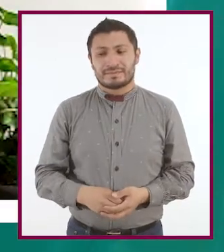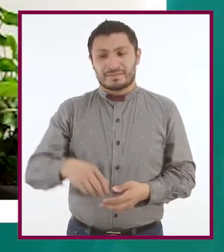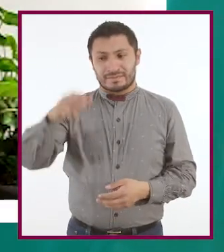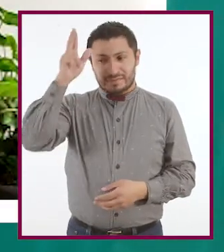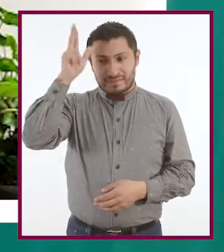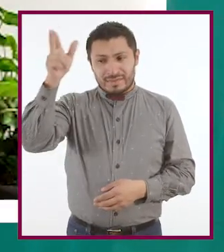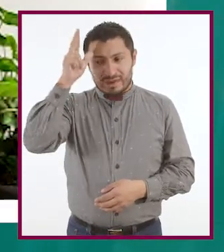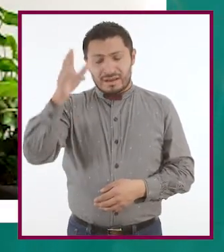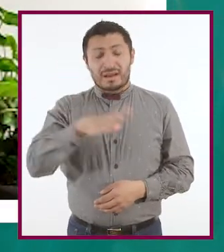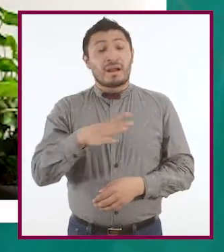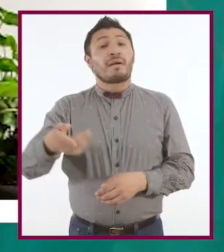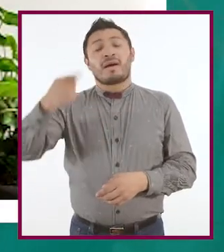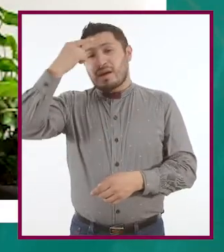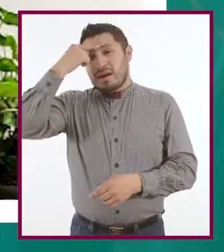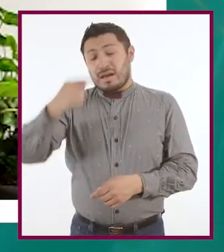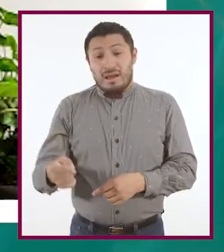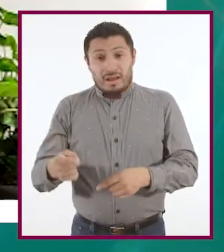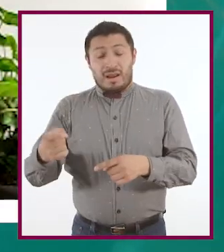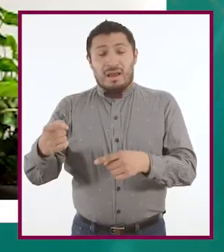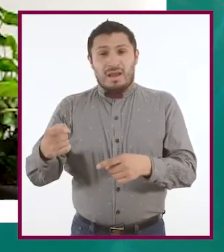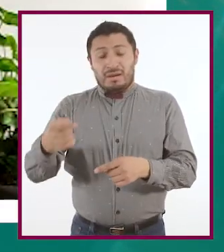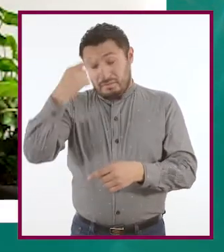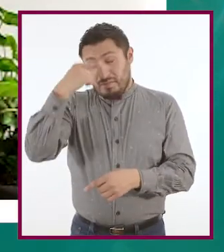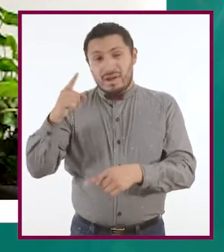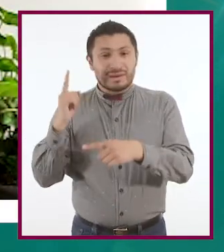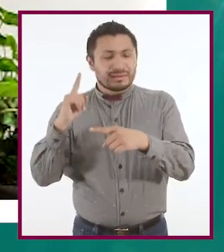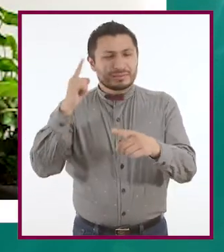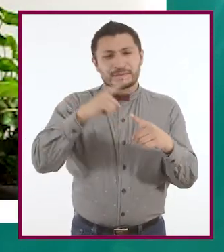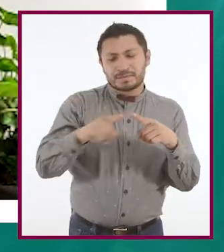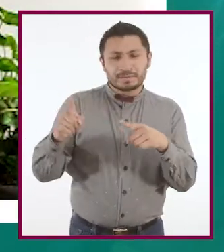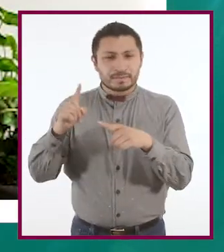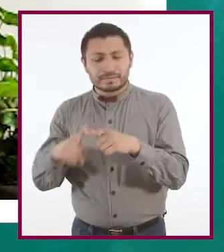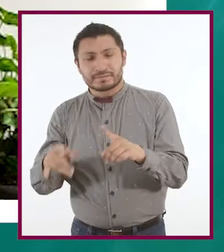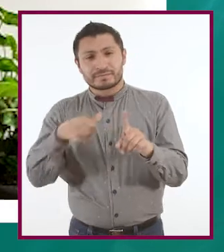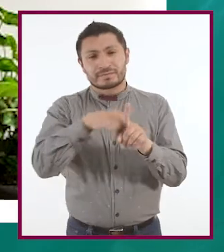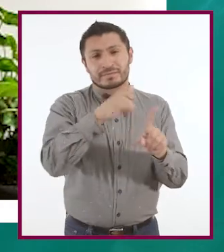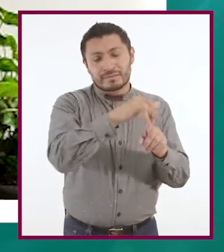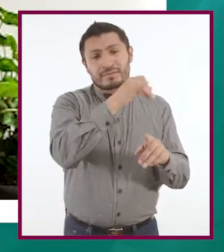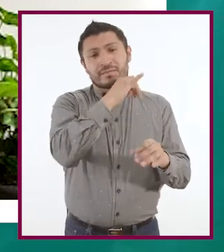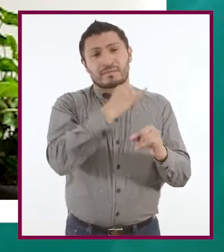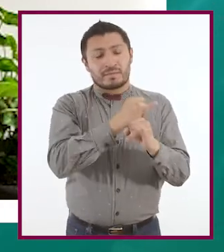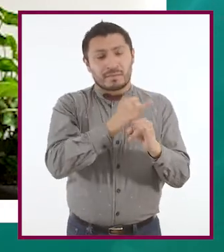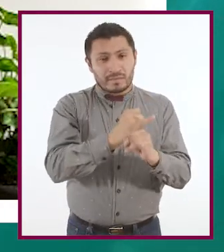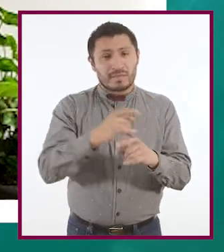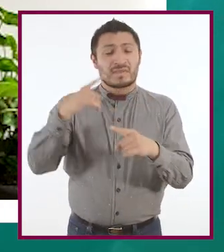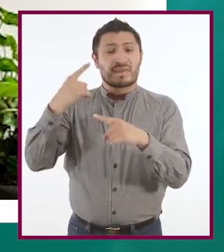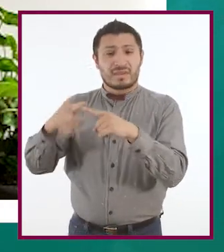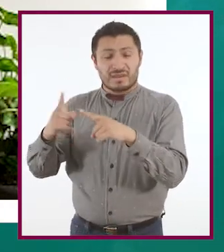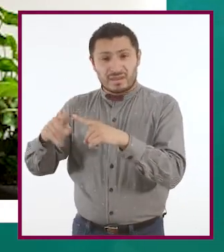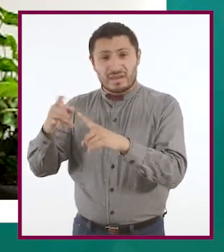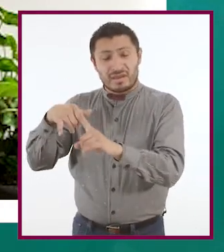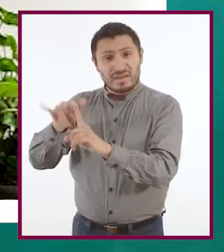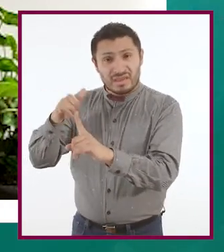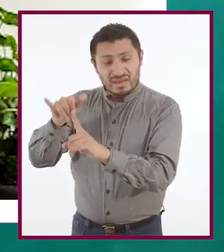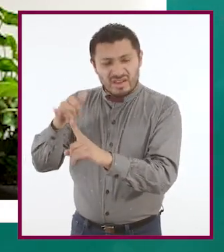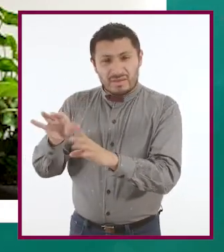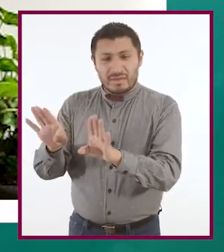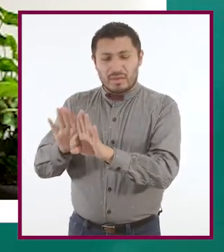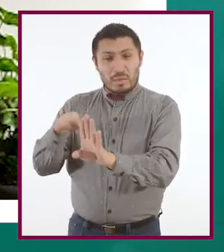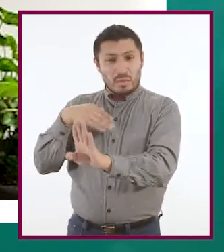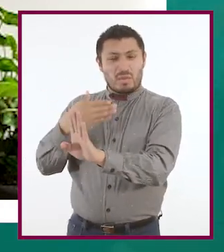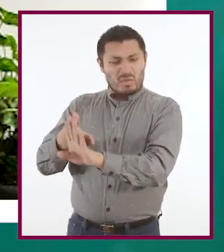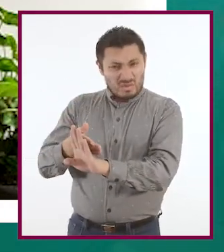Para diferenciar entre el ciberacoso y el ciberbullying es importante entender que de alguna manera son